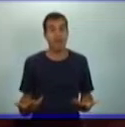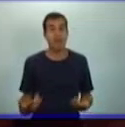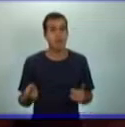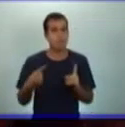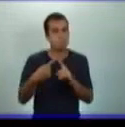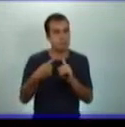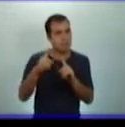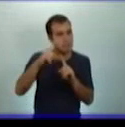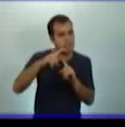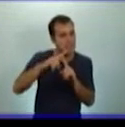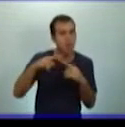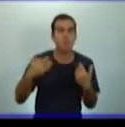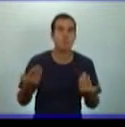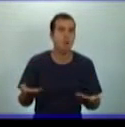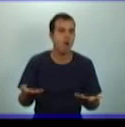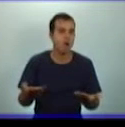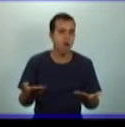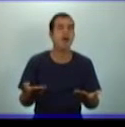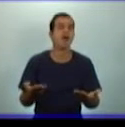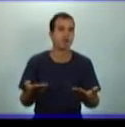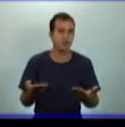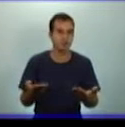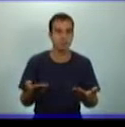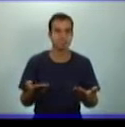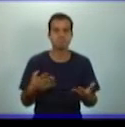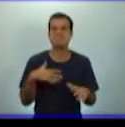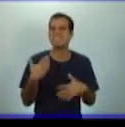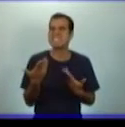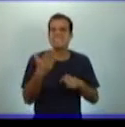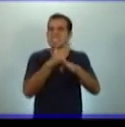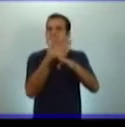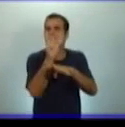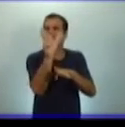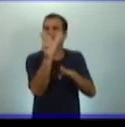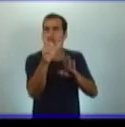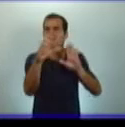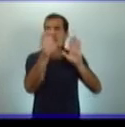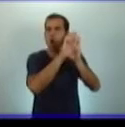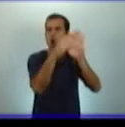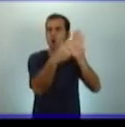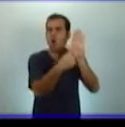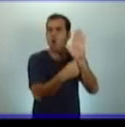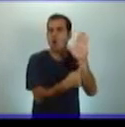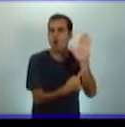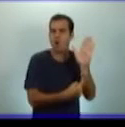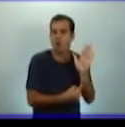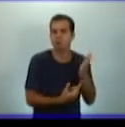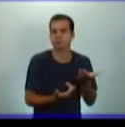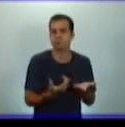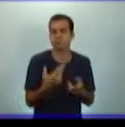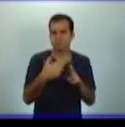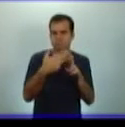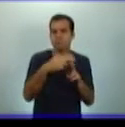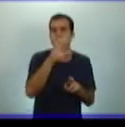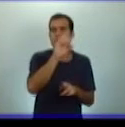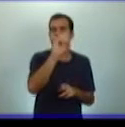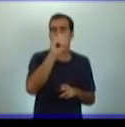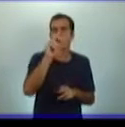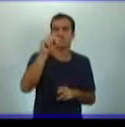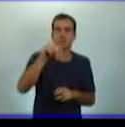actividad? Bueno, ¿qué es una constitución? Para eso sí tenemos el libro de texto